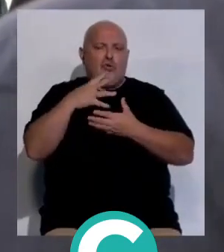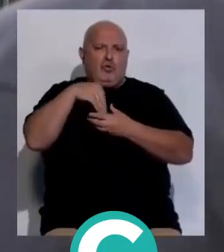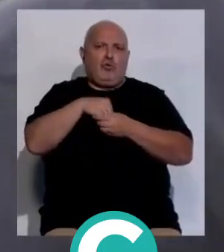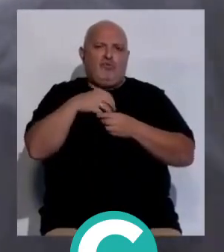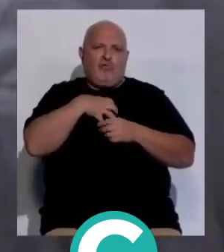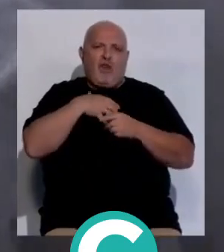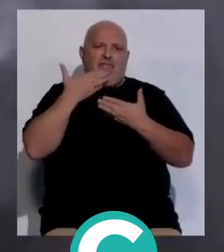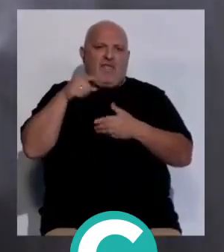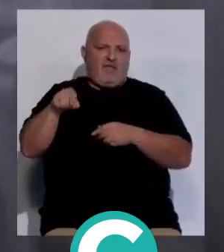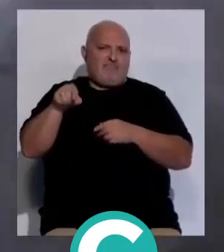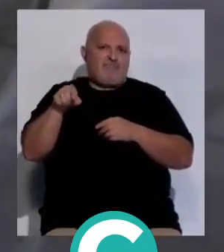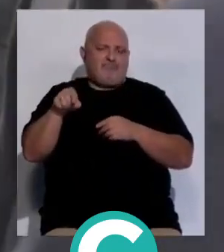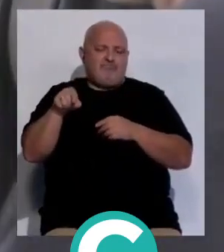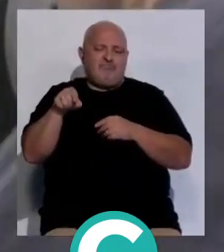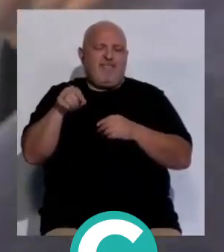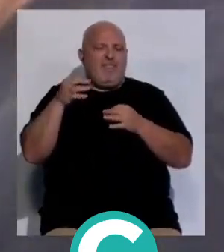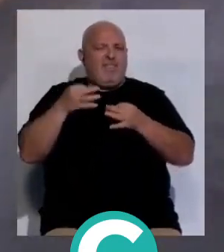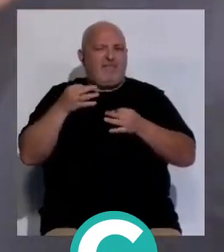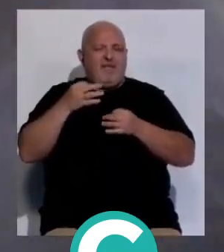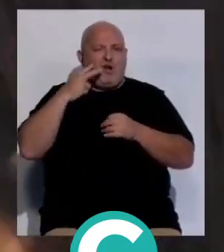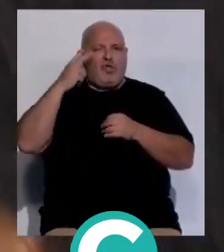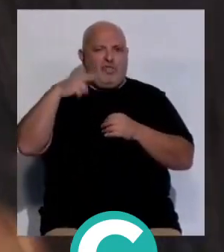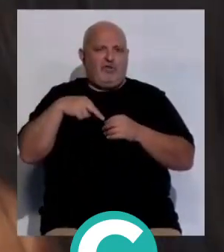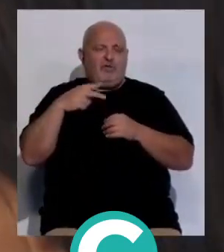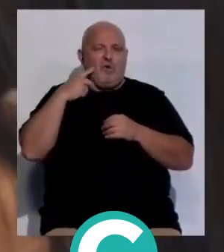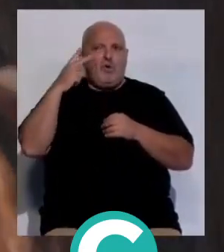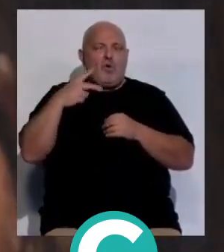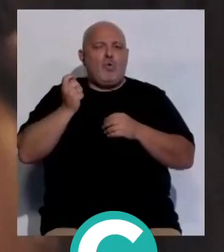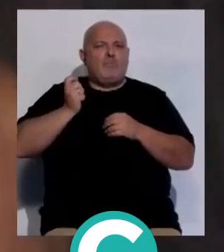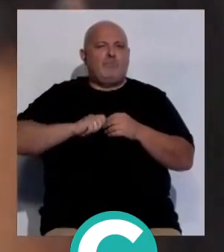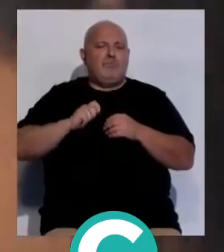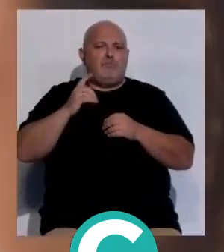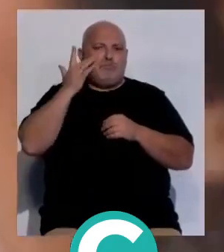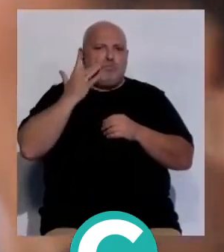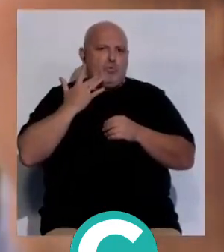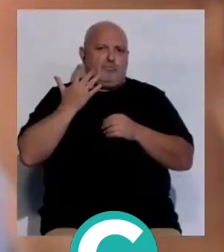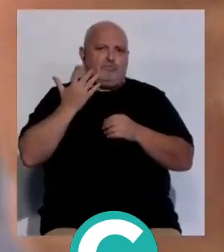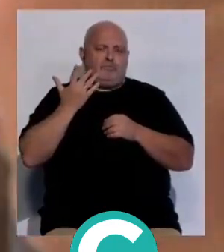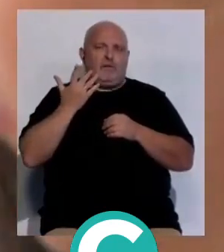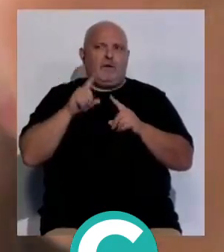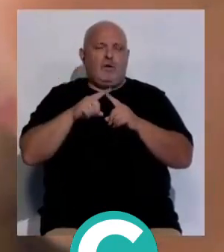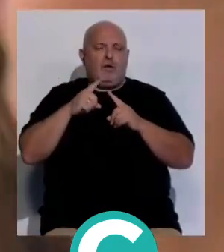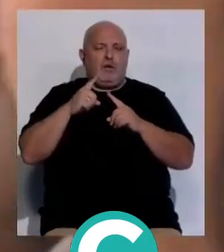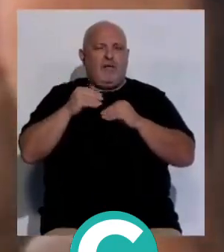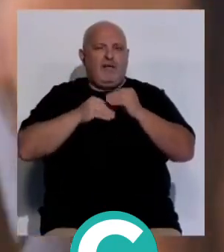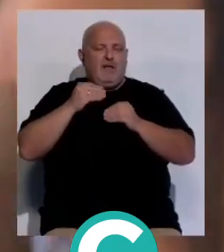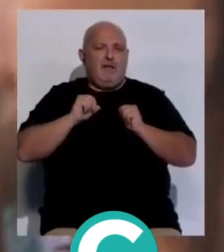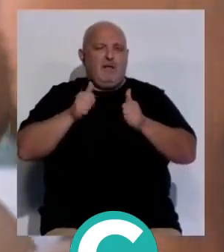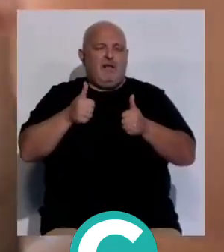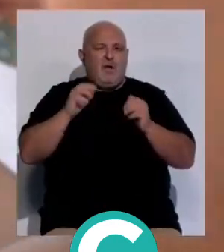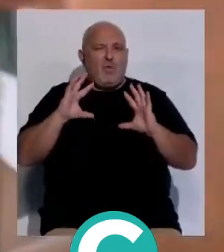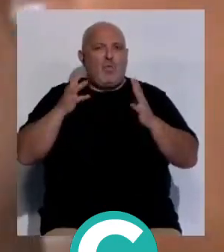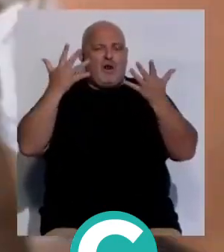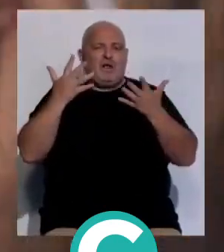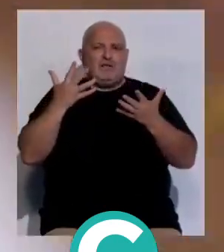funcionarios. Y por tanto, debemos de ser reconocidos. Queremos una profesionalización. Bueno, cuando nosotros hemos empezado la